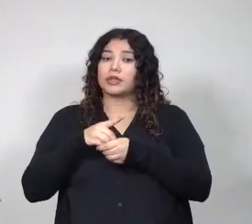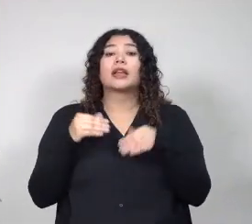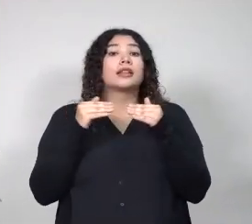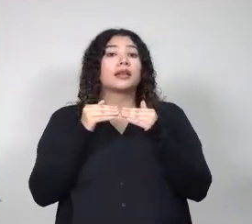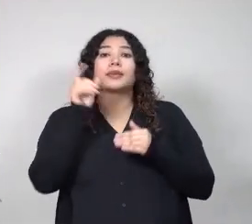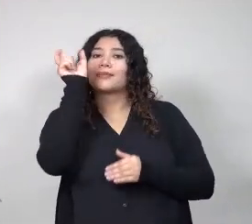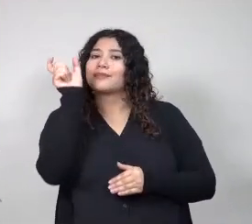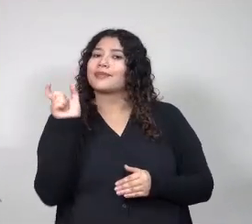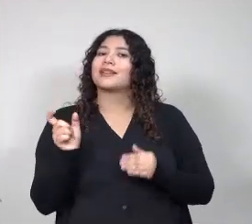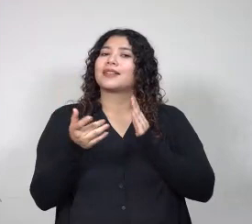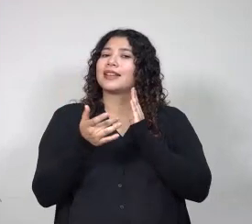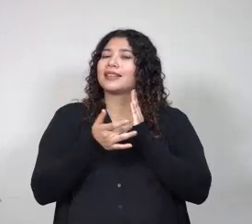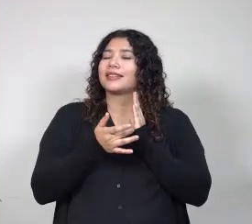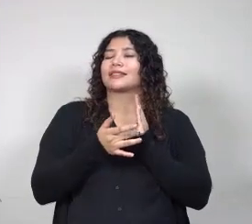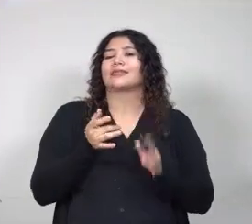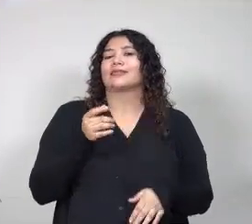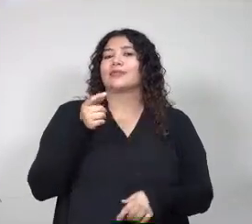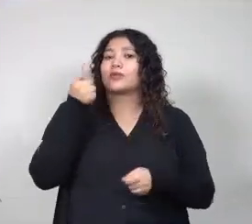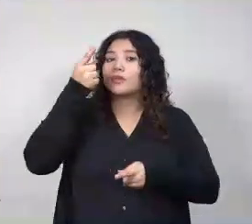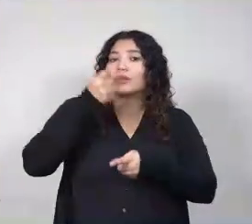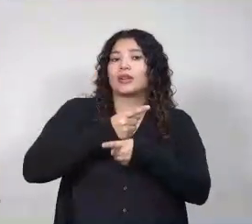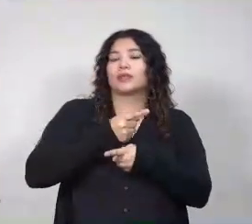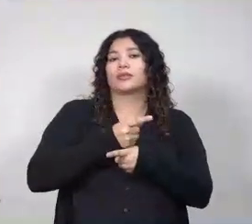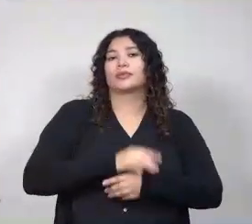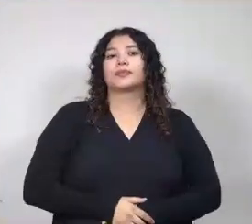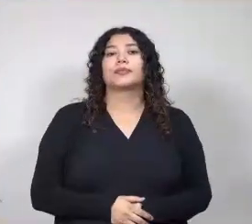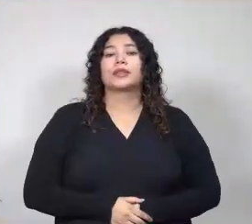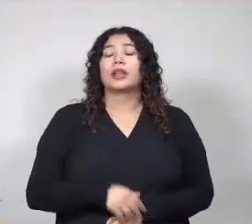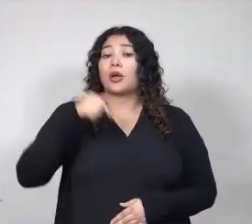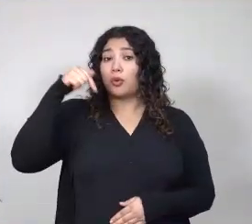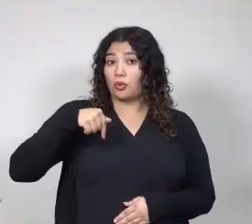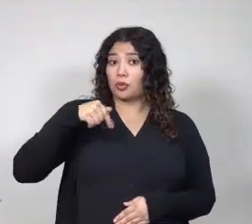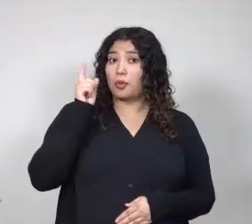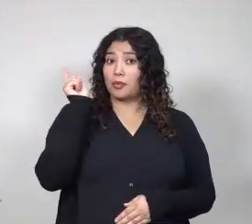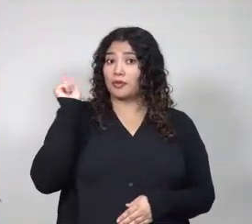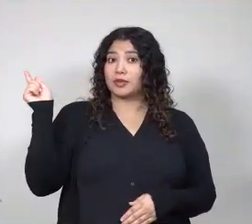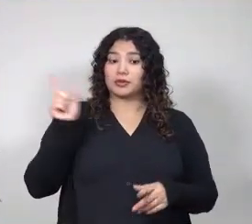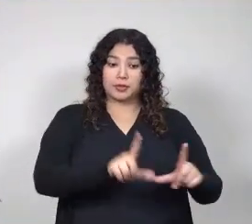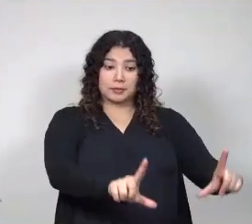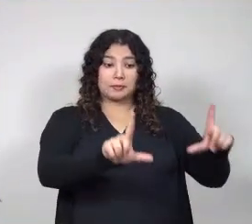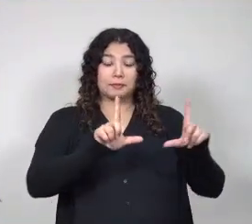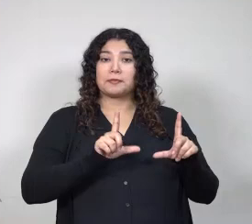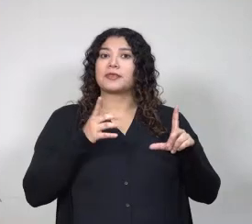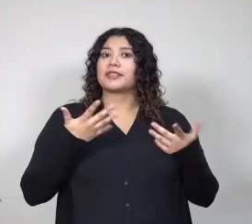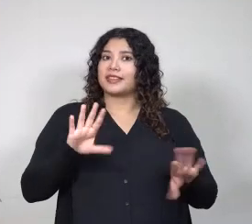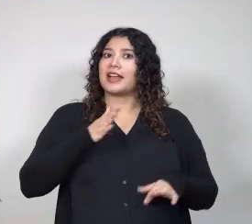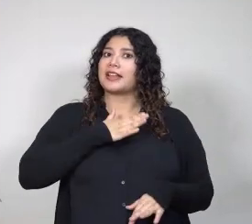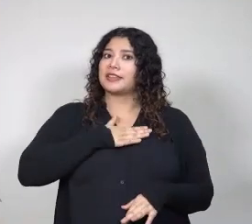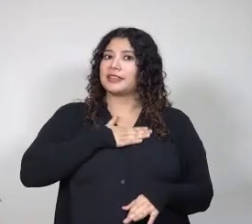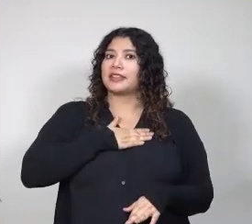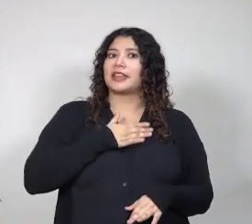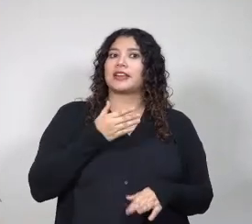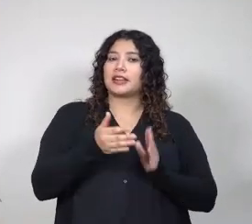adecuada para referirse a este grupo de estudiantes. Ahora los docentes que participaron en el diplomado ya tienen estas herramientas y